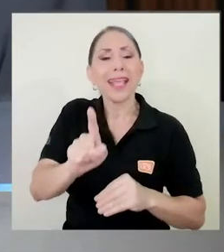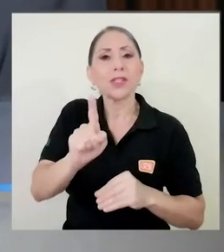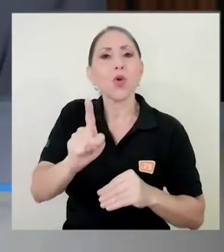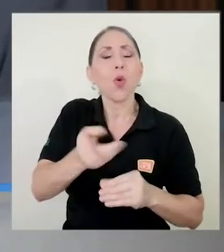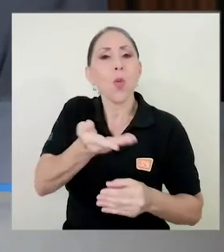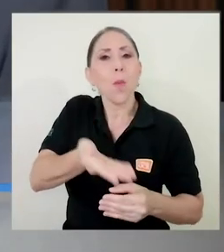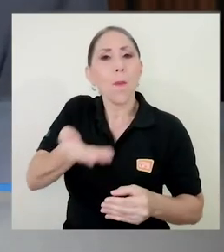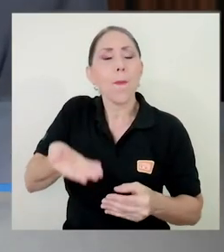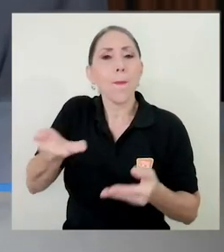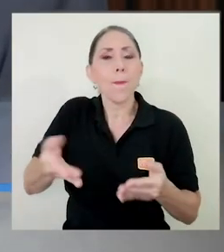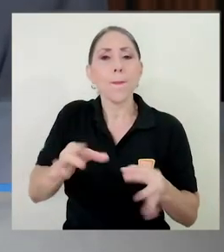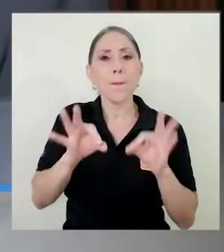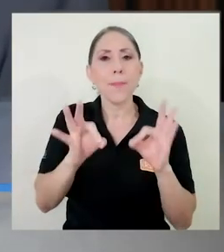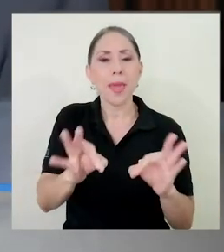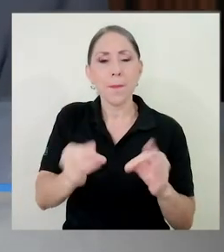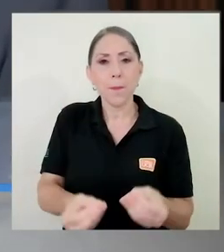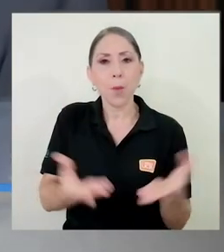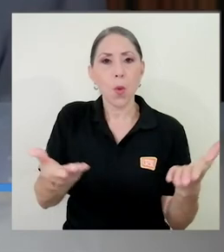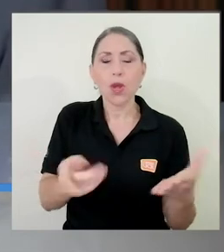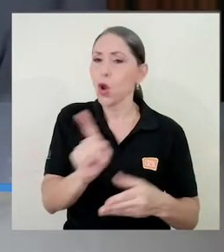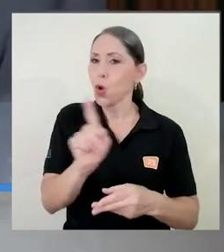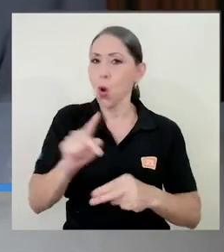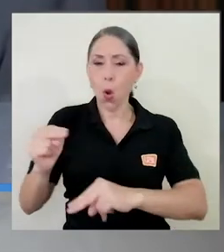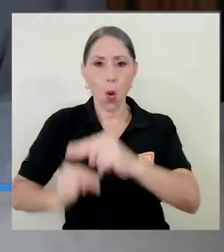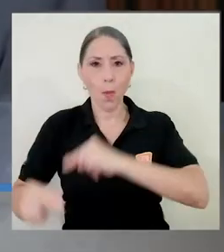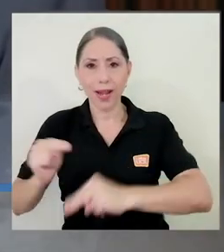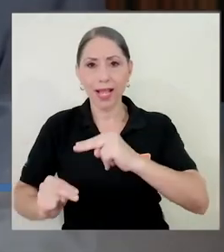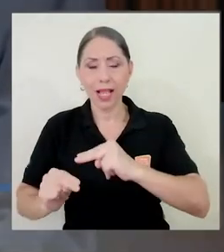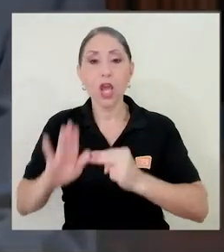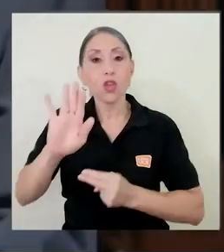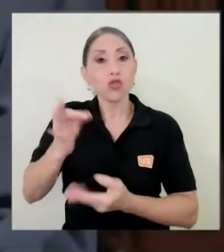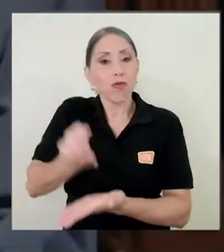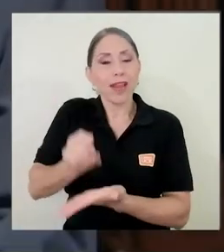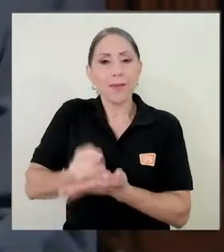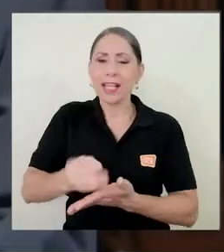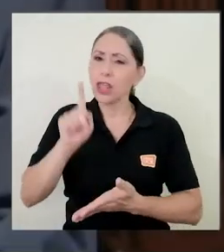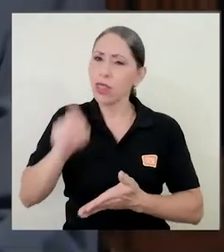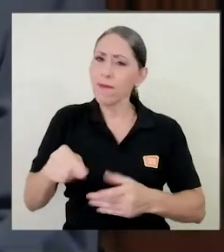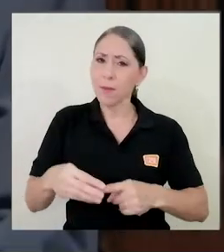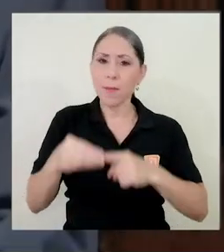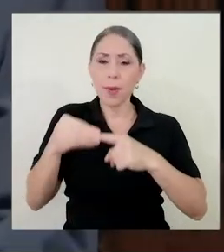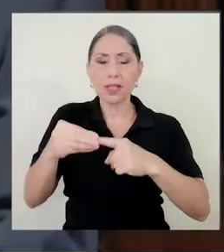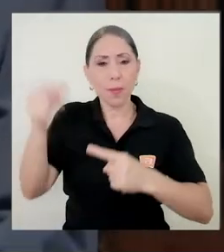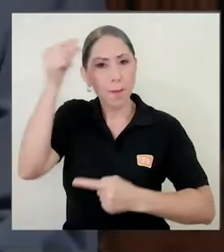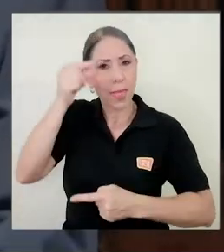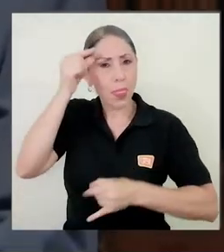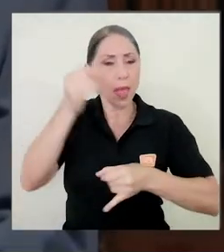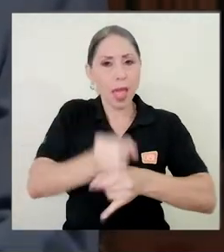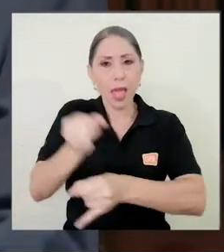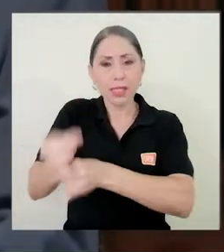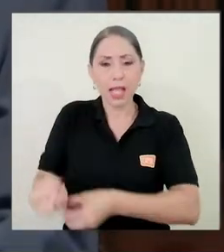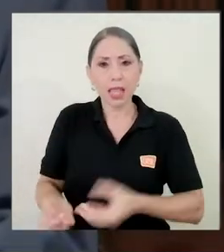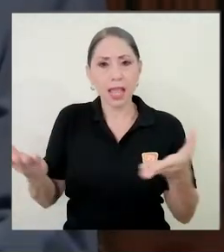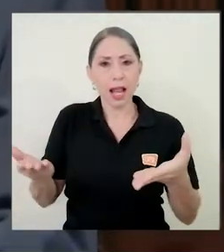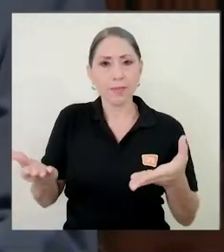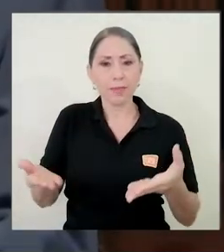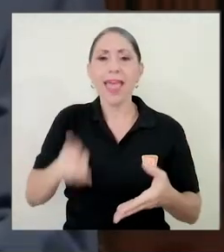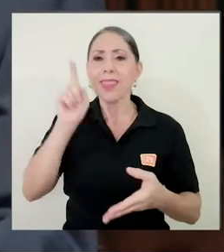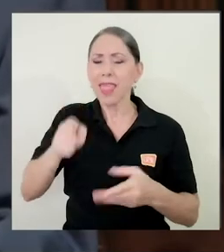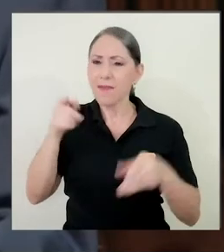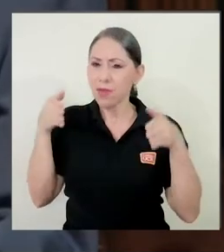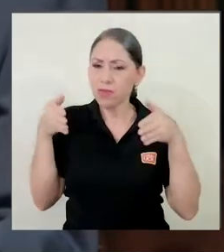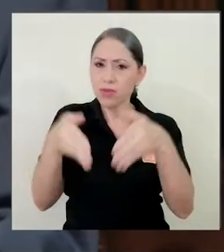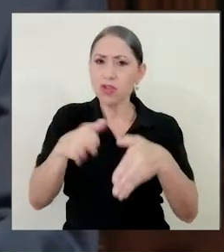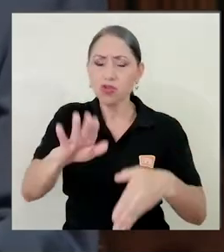una mercancía, lo que implica que su financiamiento debe ser principalmente estatal y tener ese carácter en su